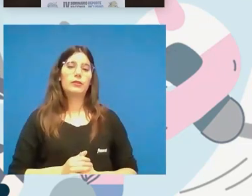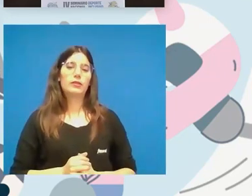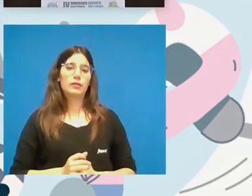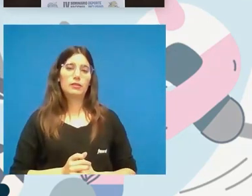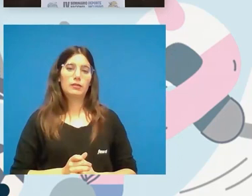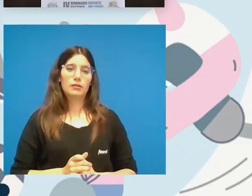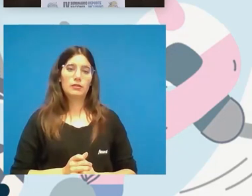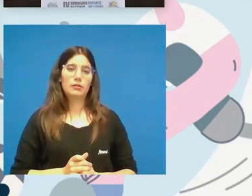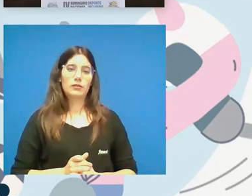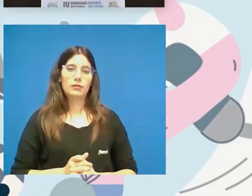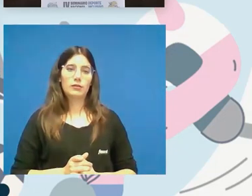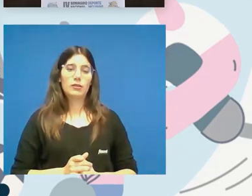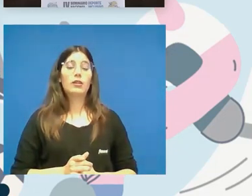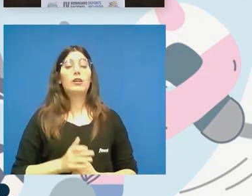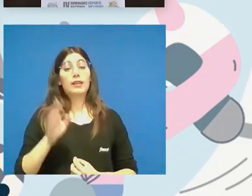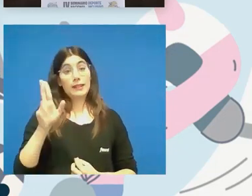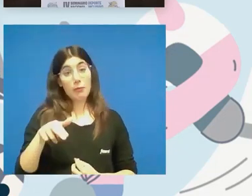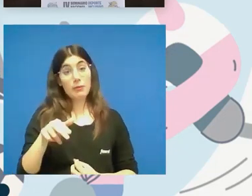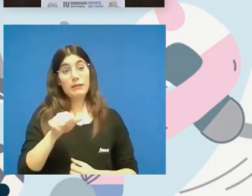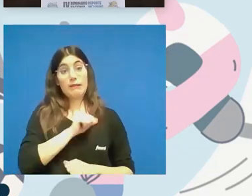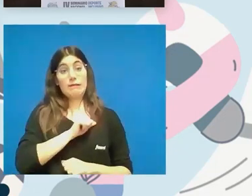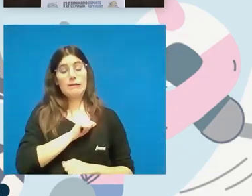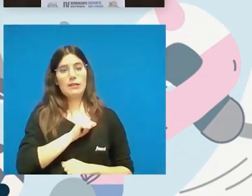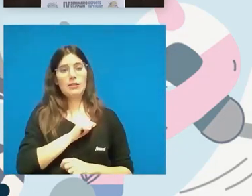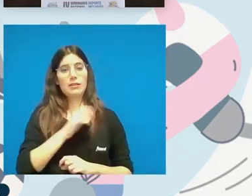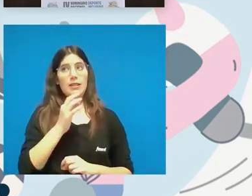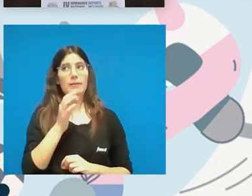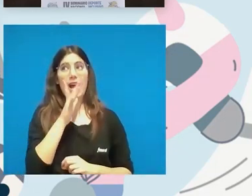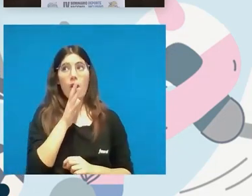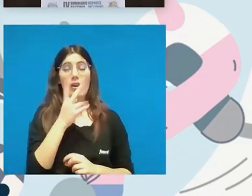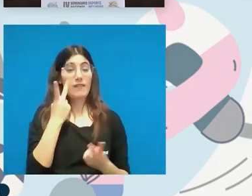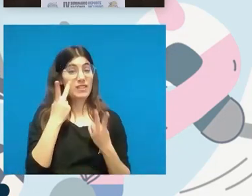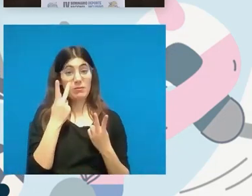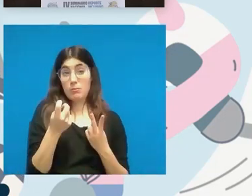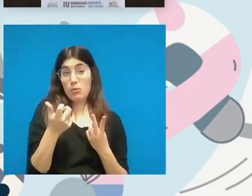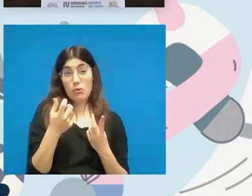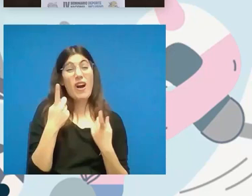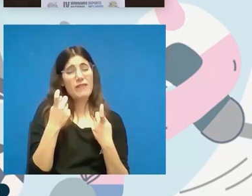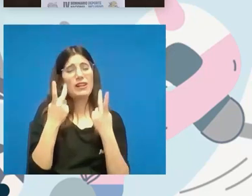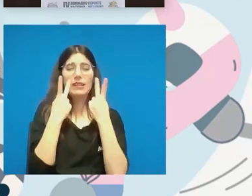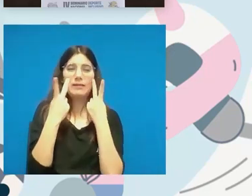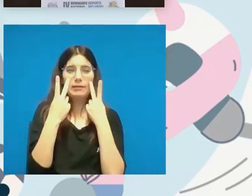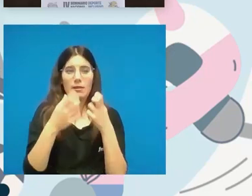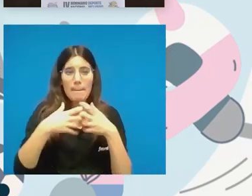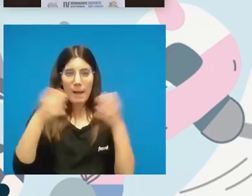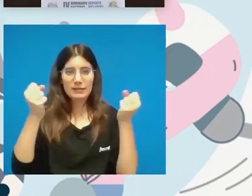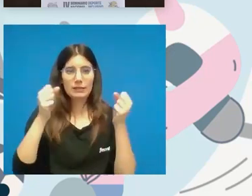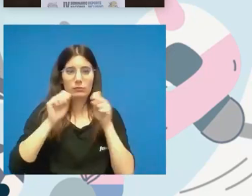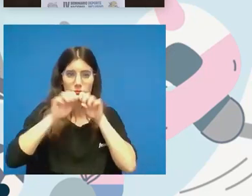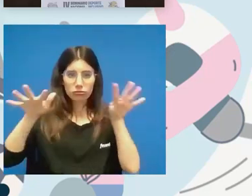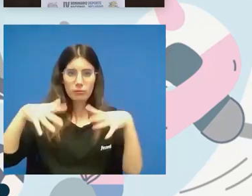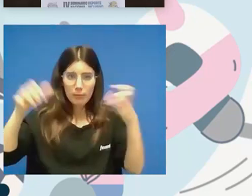también esperemos que la falta de visibilidad que tenemos porque realmente hay muchas zonas y muchas comarcas